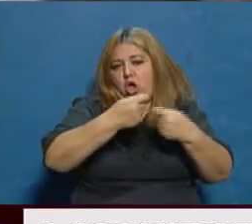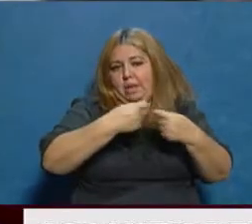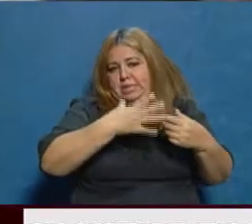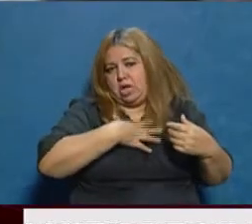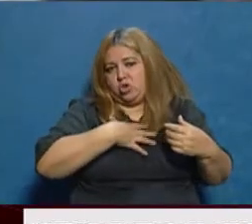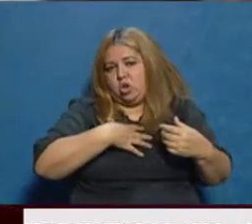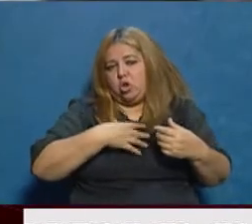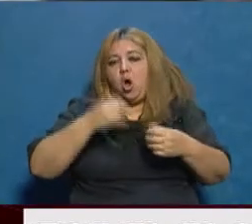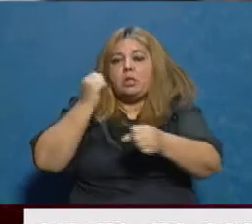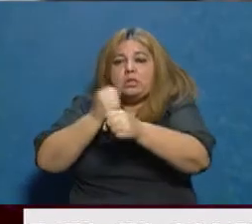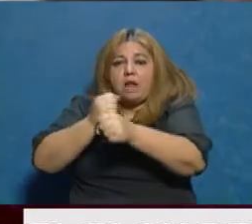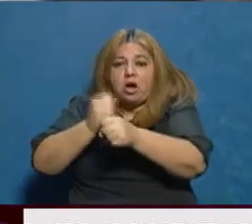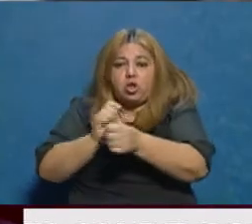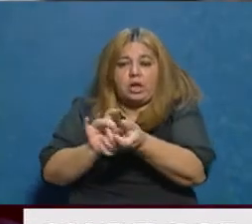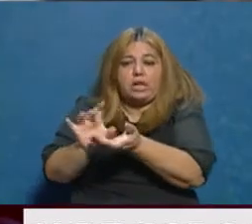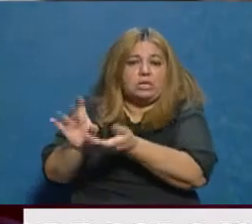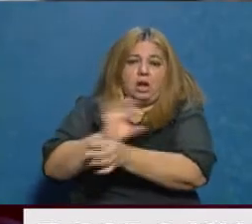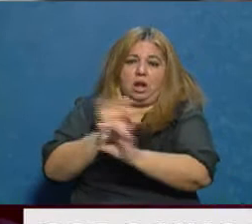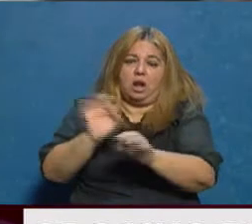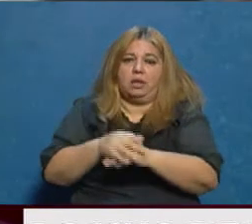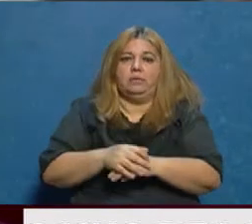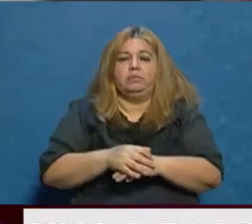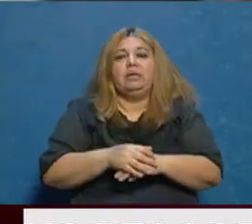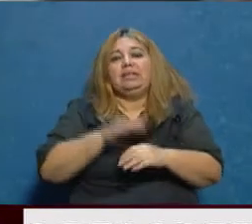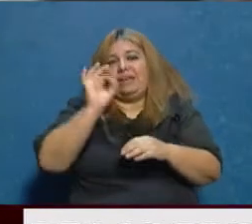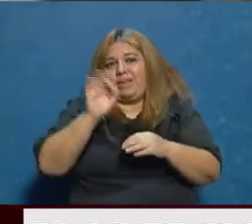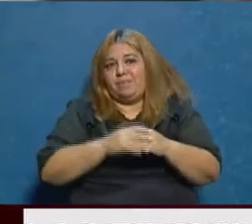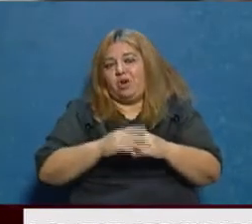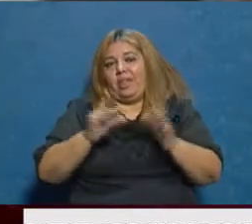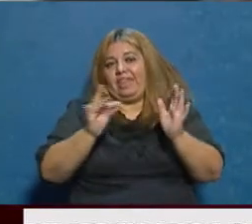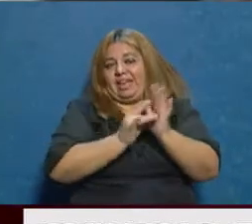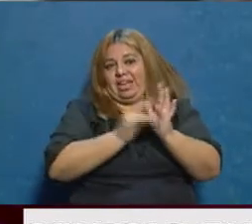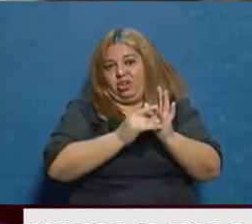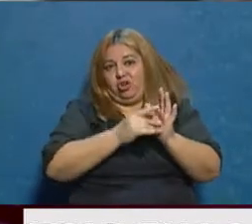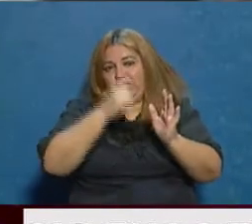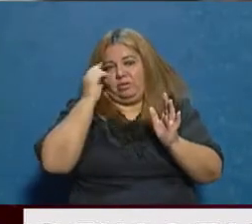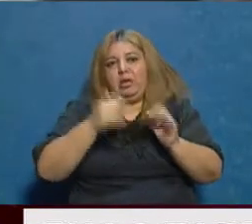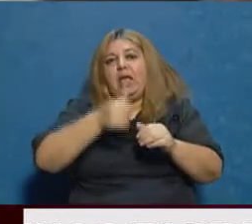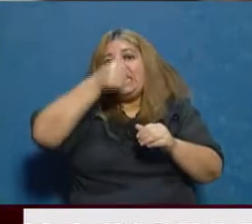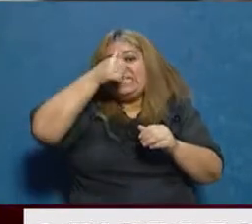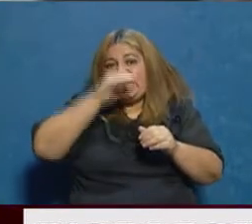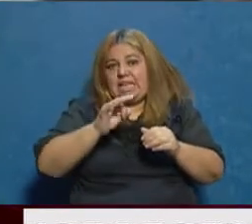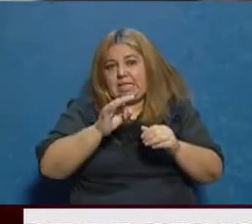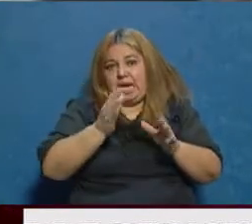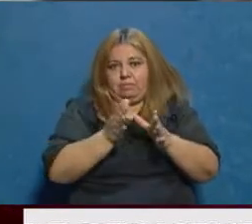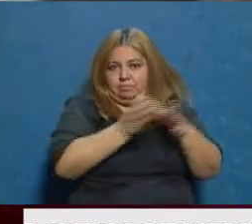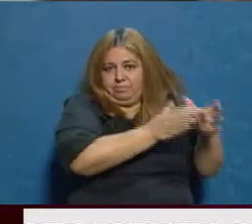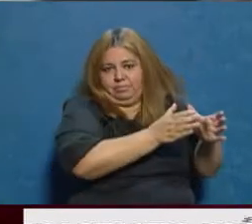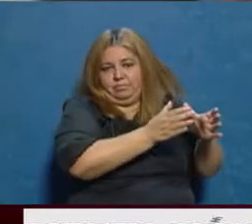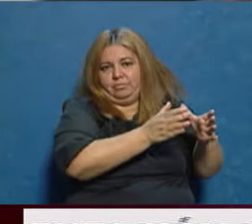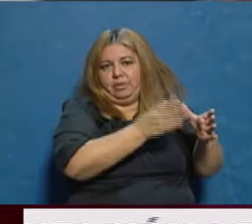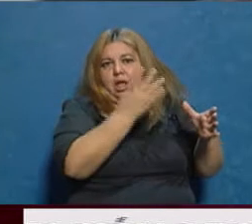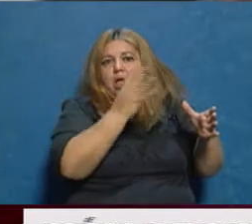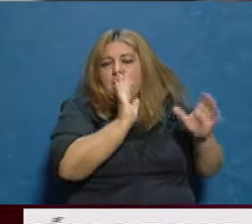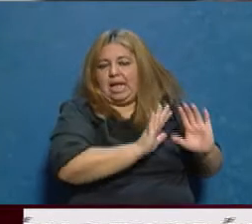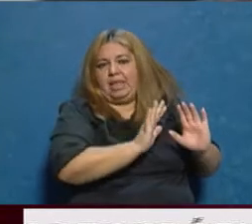exceptuados, como venía diciendo el DNU, de 60 años siguen en cuarentena y se les paga el 100